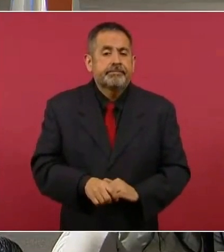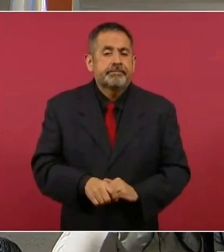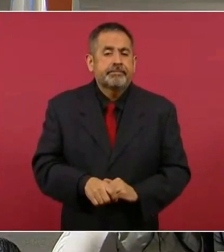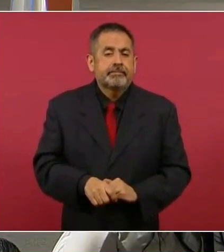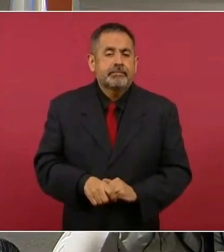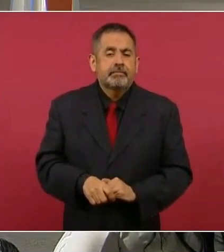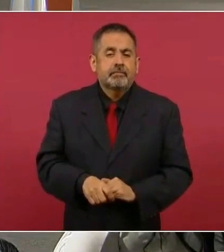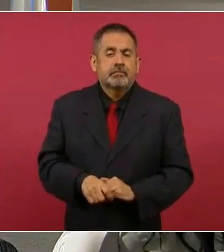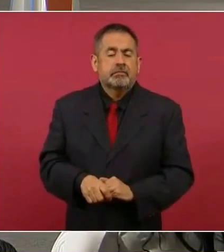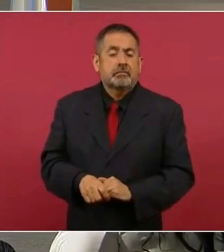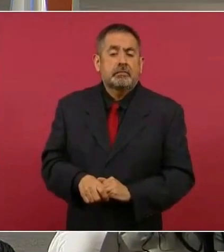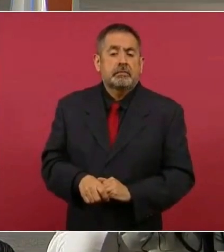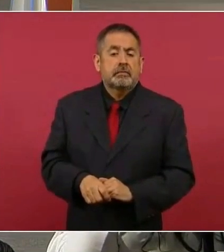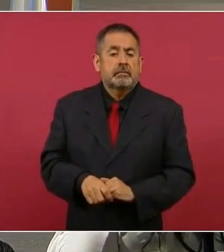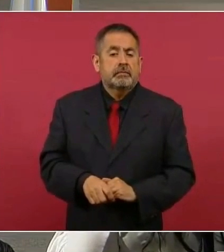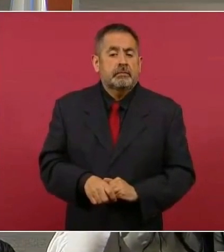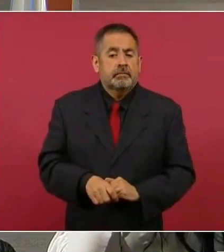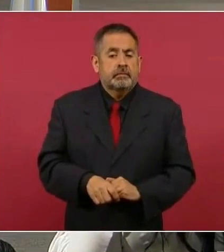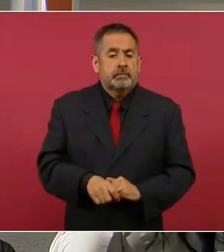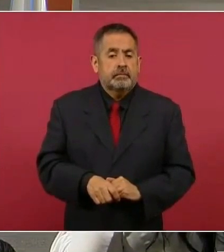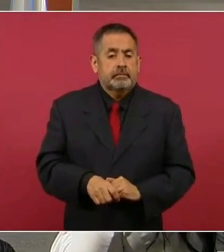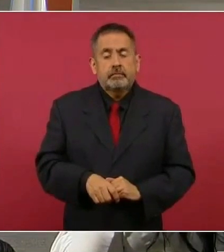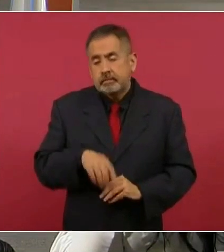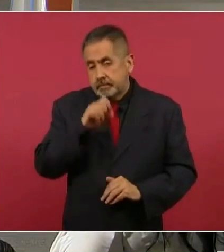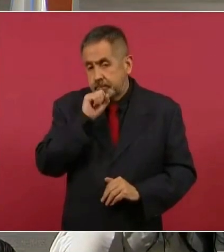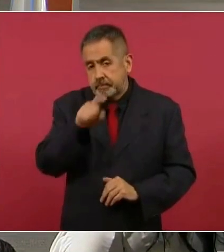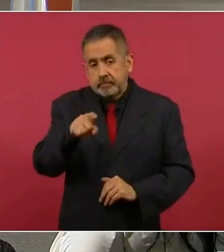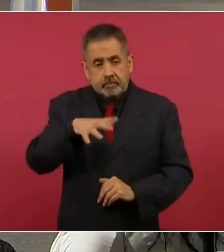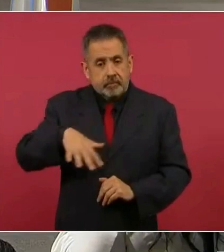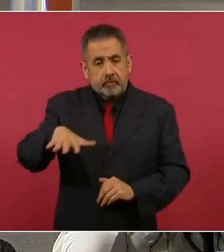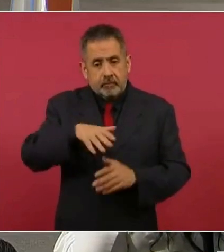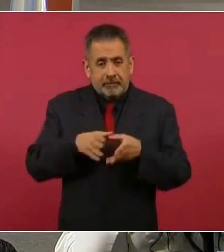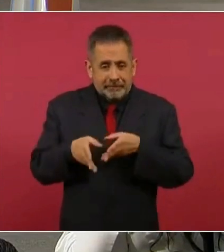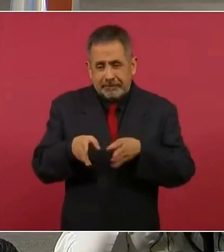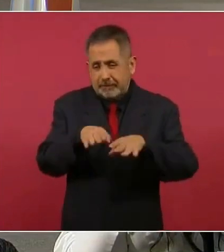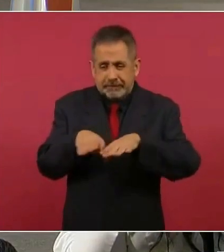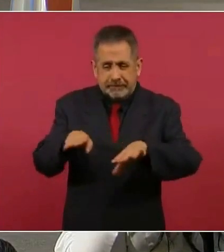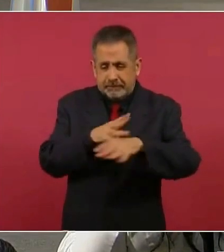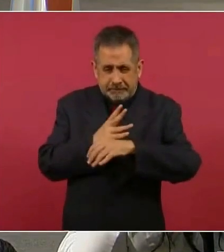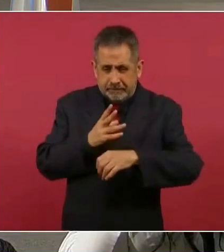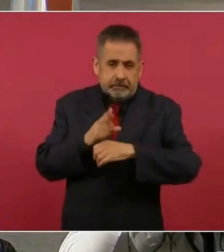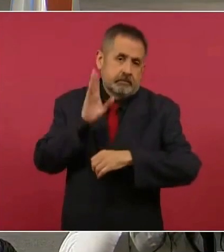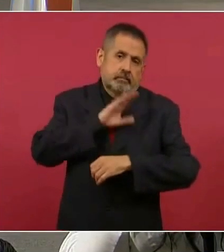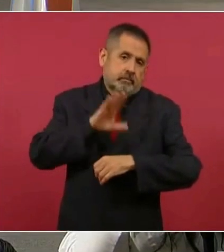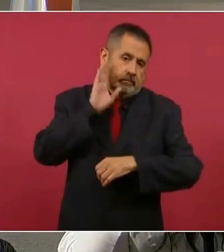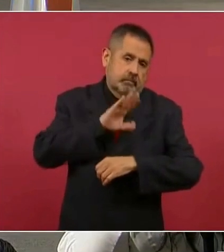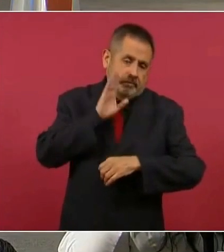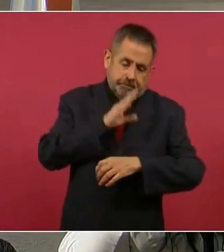Ajá. Es que también todos estos caminos están mal.